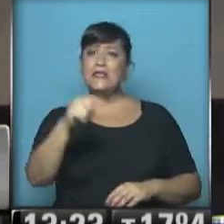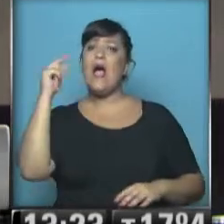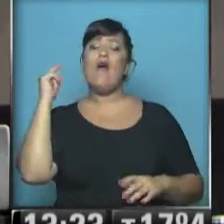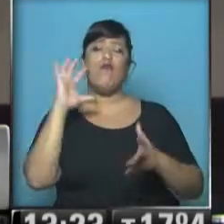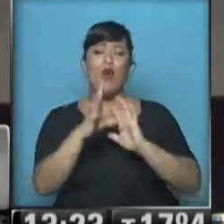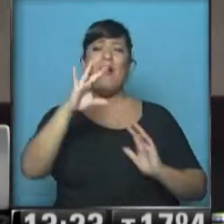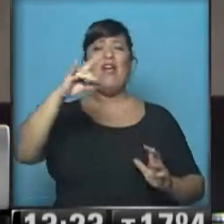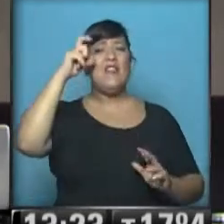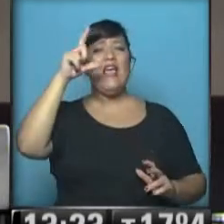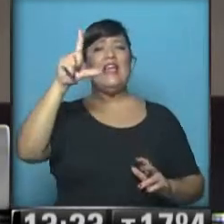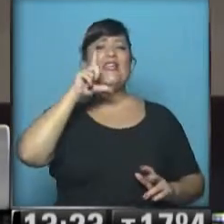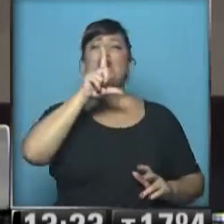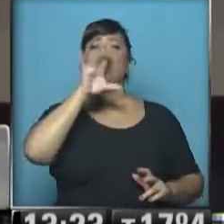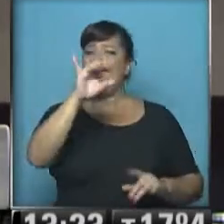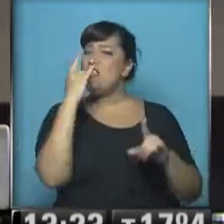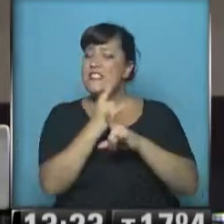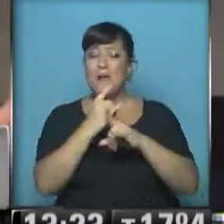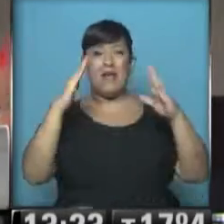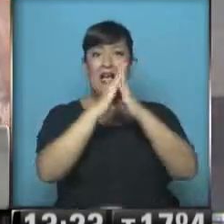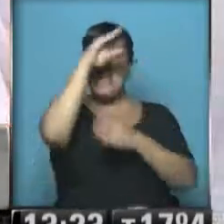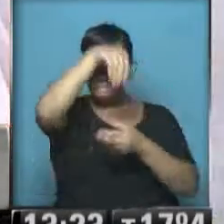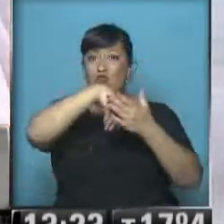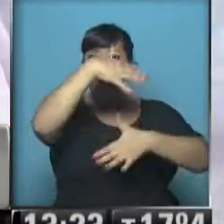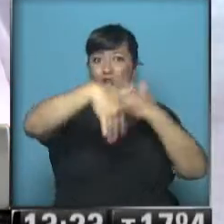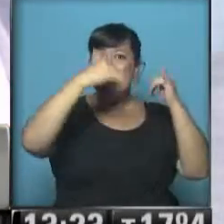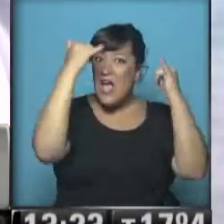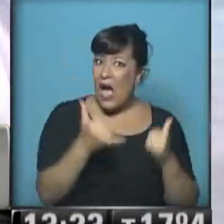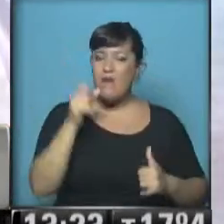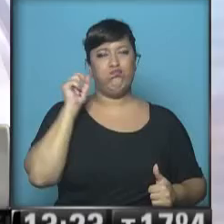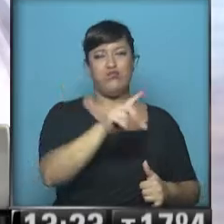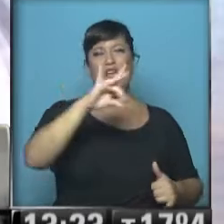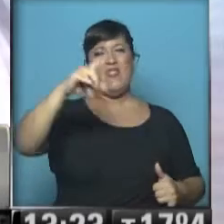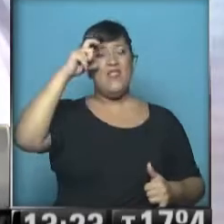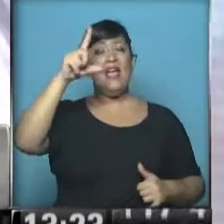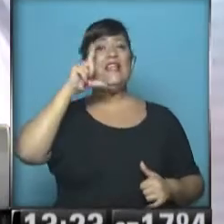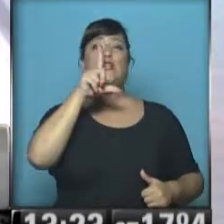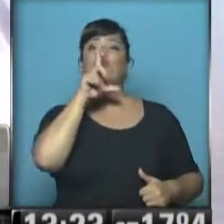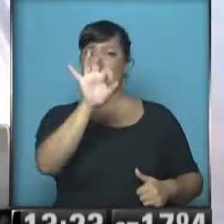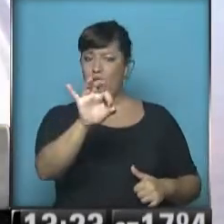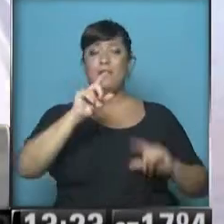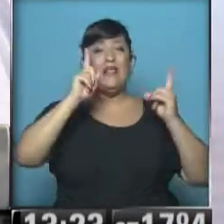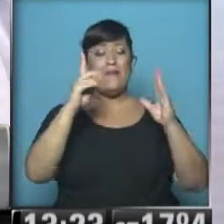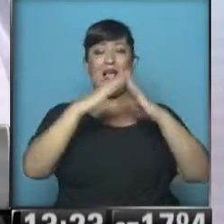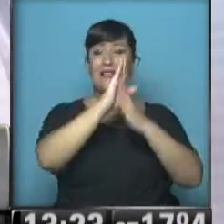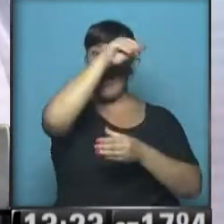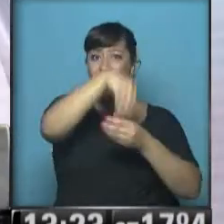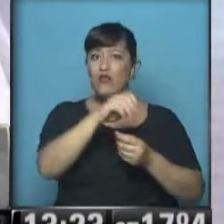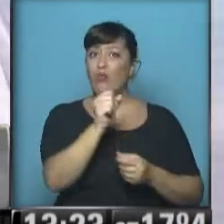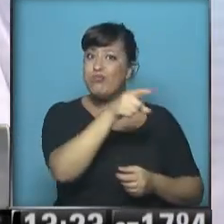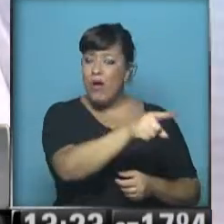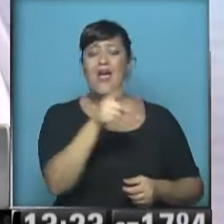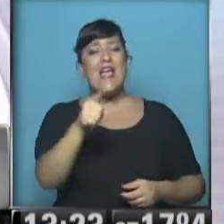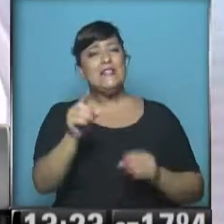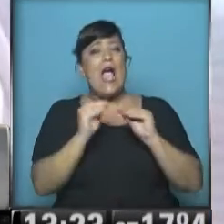delito, siempre es un delito y durante muchos años el tema de que justamente ocurriera dentro de la casa implicaba que como ese es un